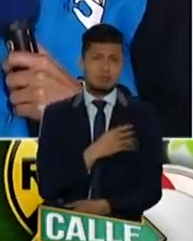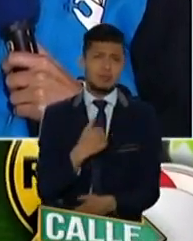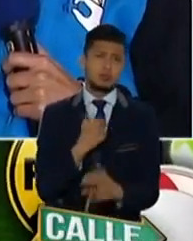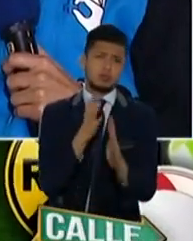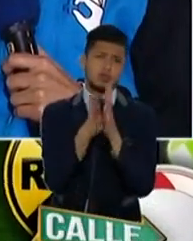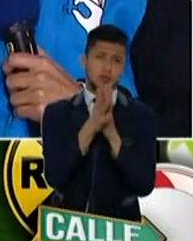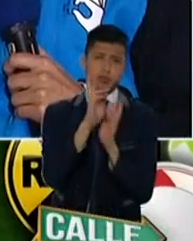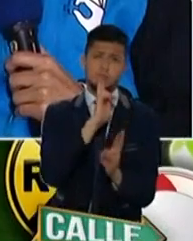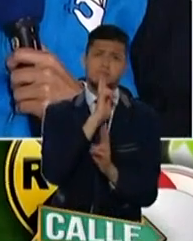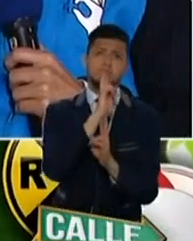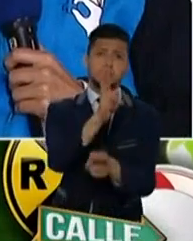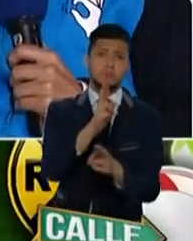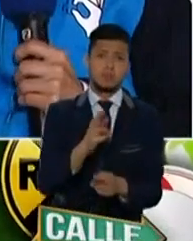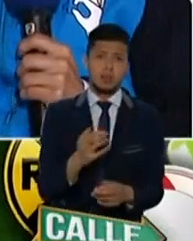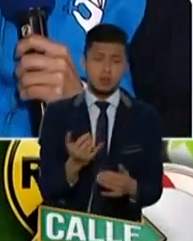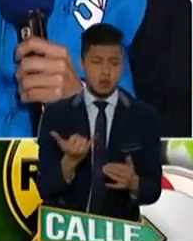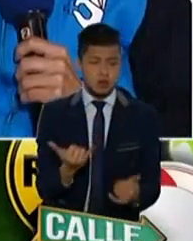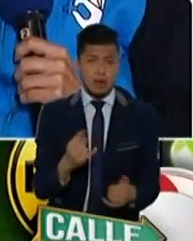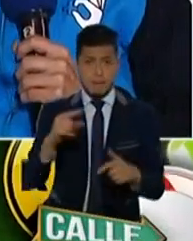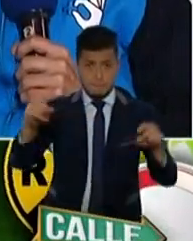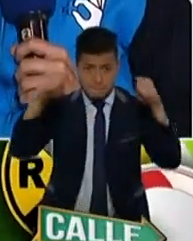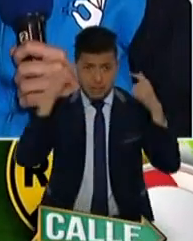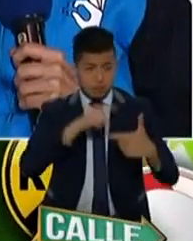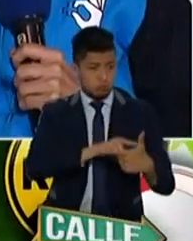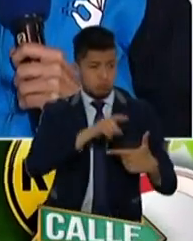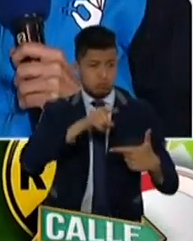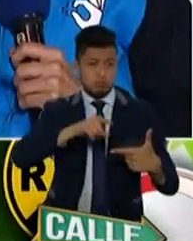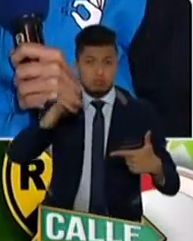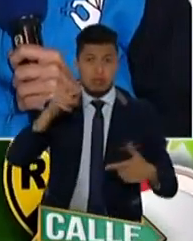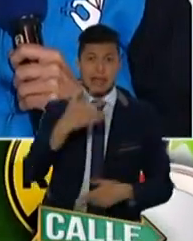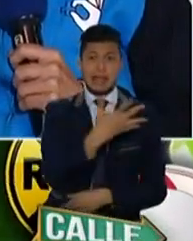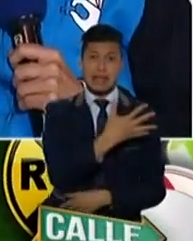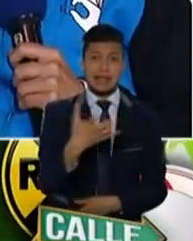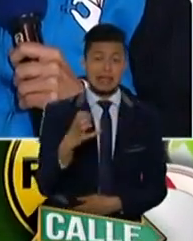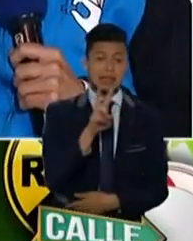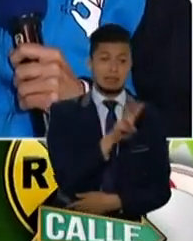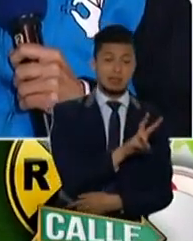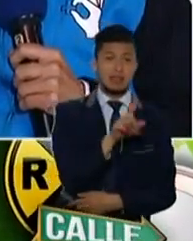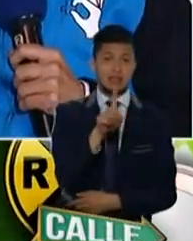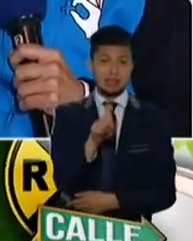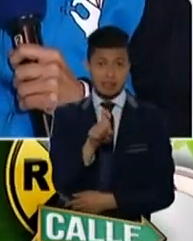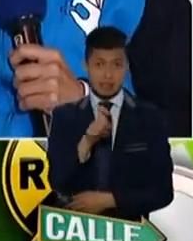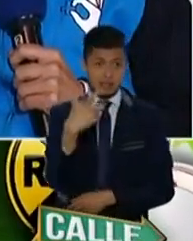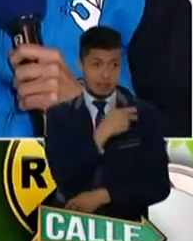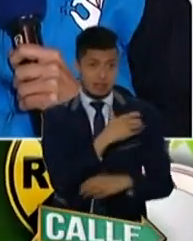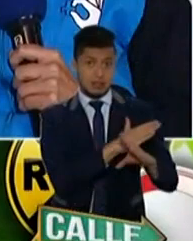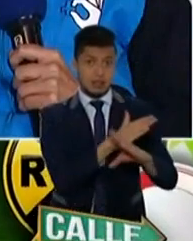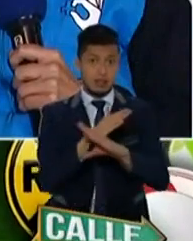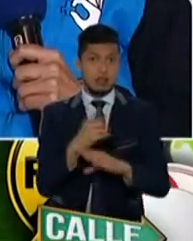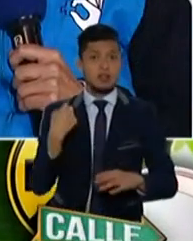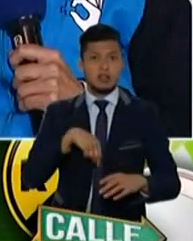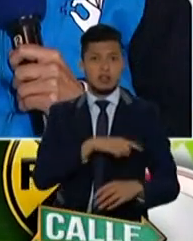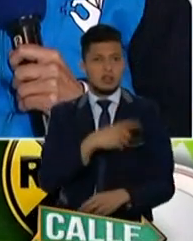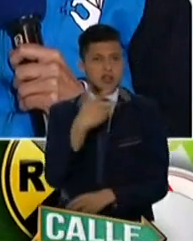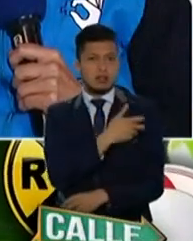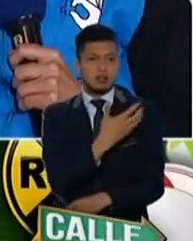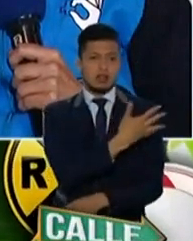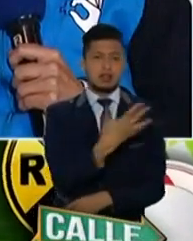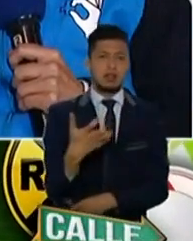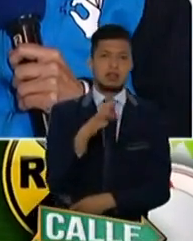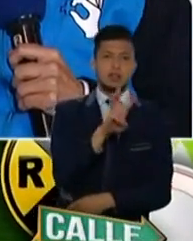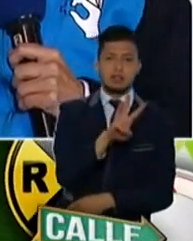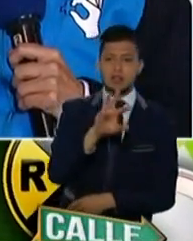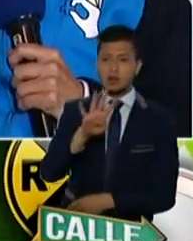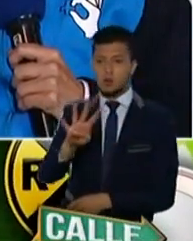reportar que logramos superar la meta que teníamos prevista de 526 vacunas, vacunamos 534 funcionarios.